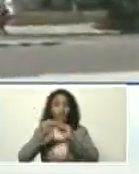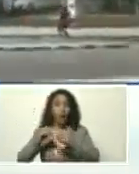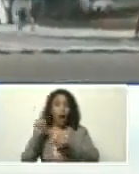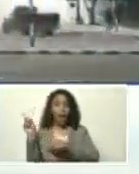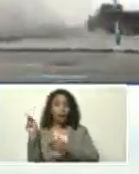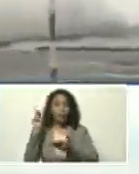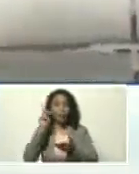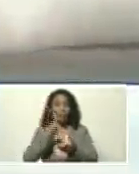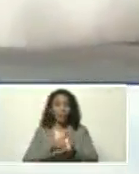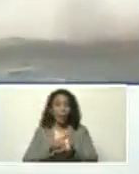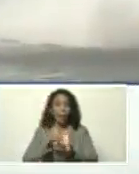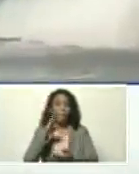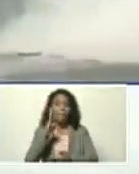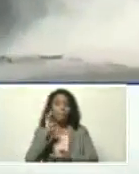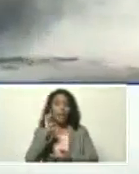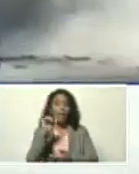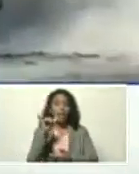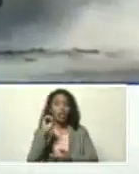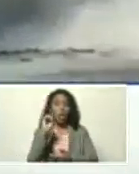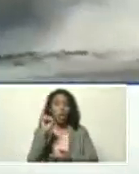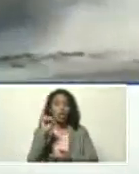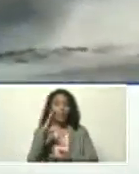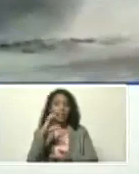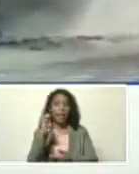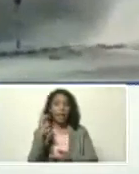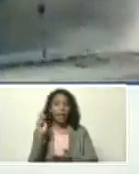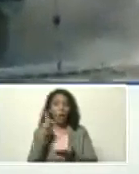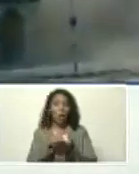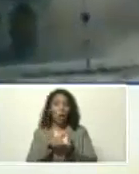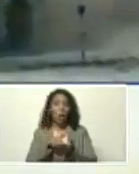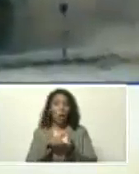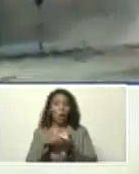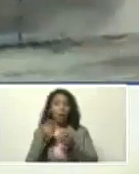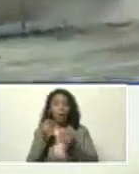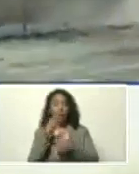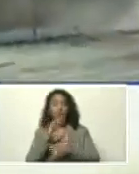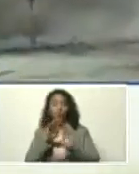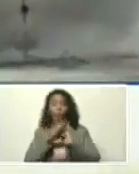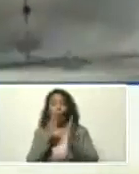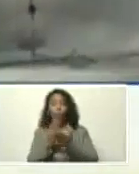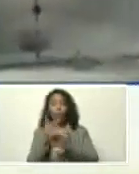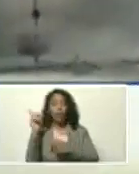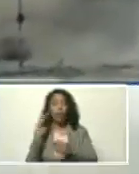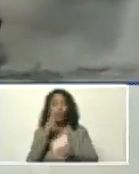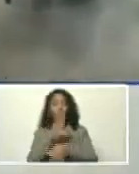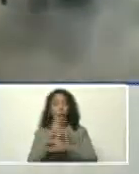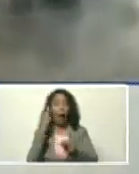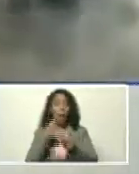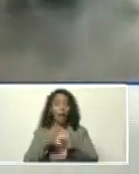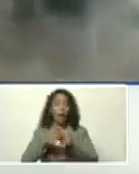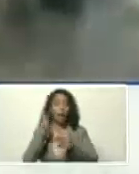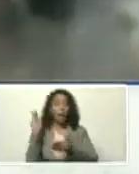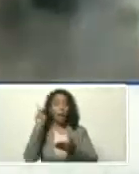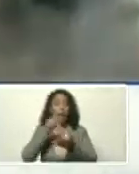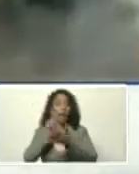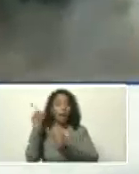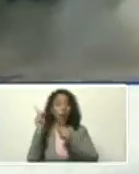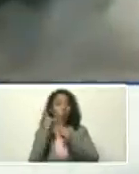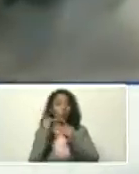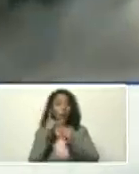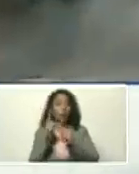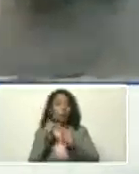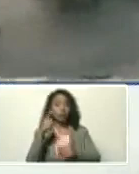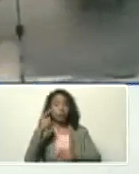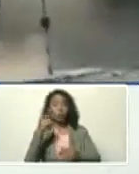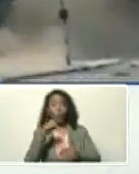llegó, Bellonce, llegó Madonna, las celebridades del mundo, que van a La Habana, llegaban a ese hotel, un hotel,